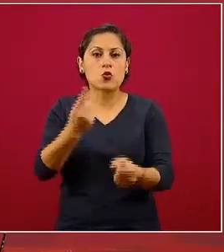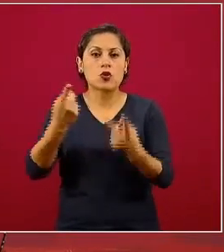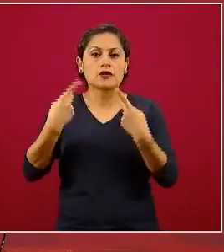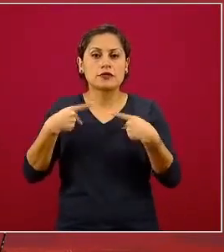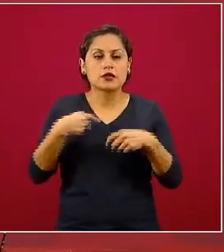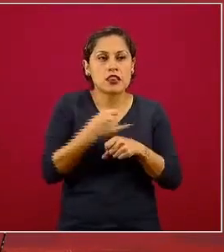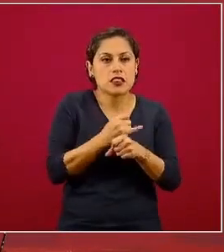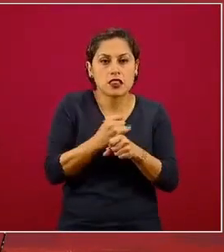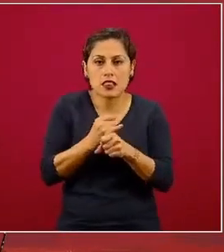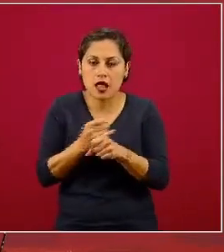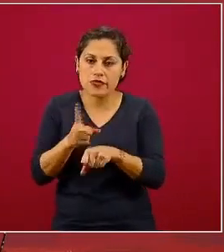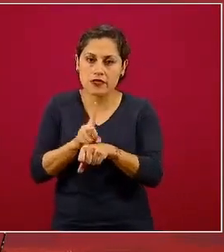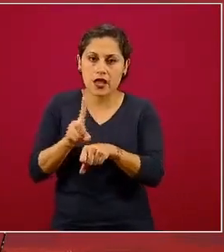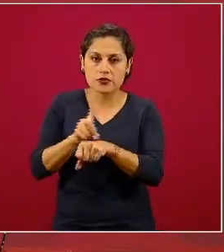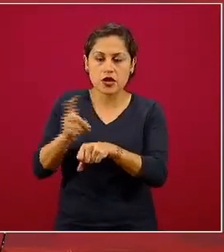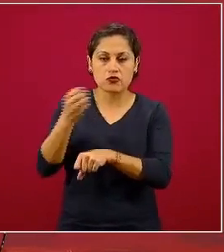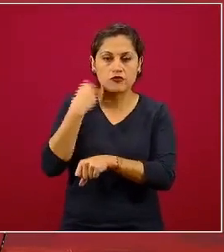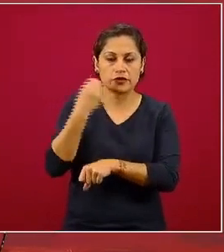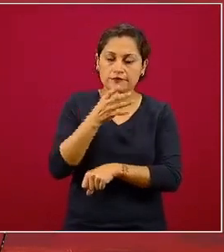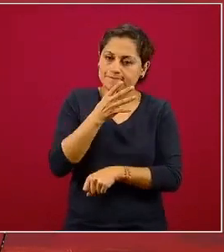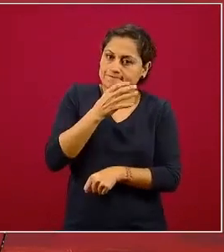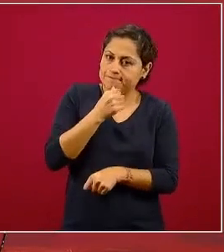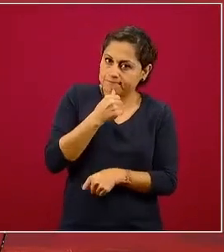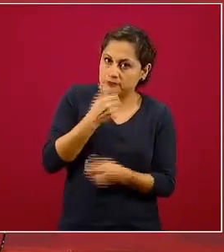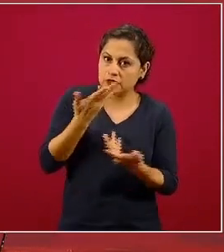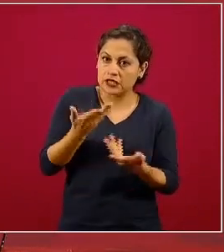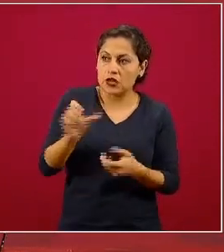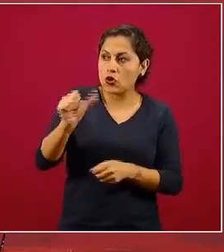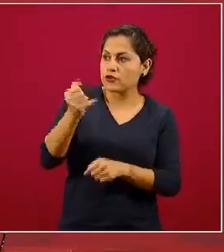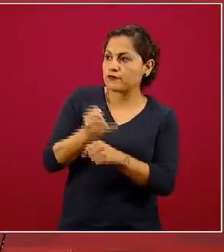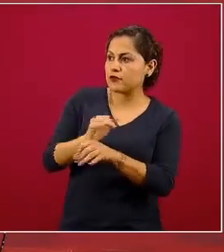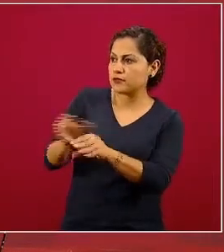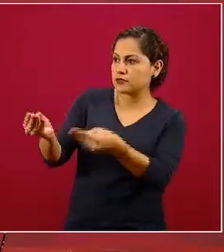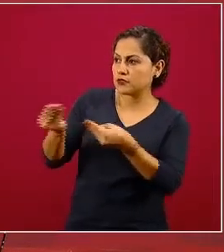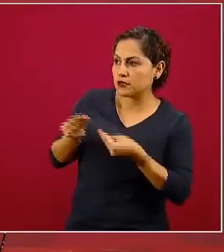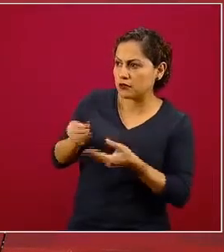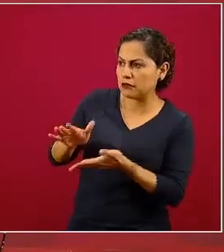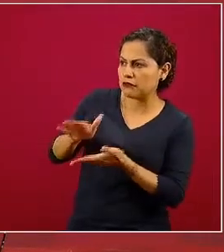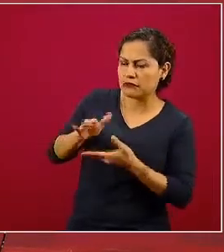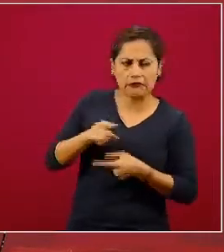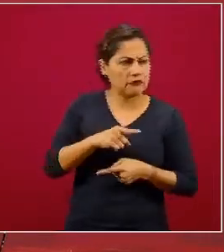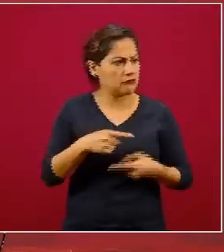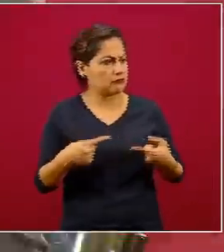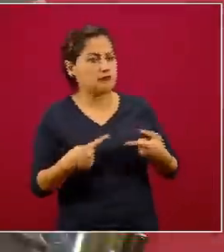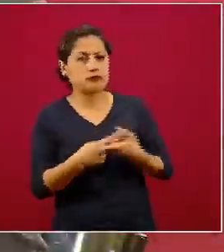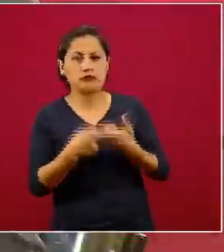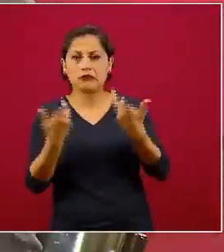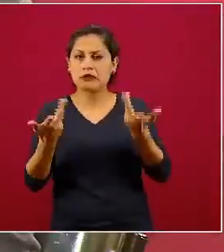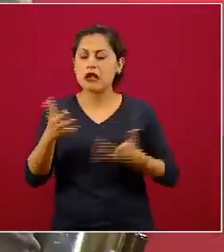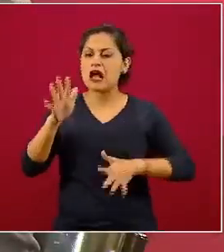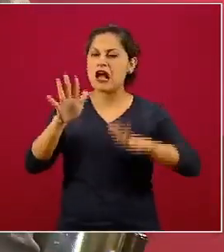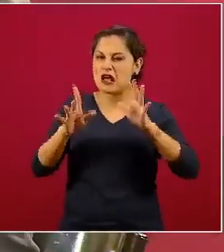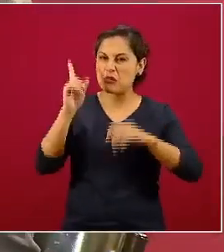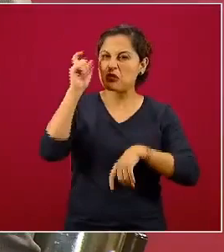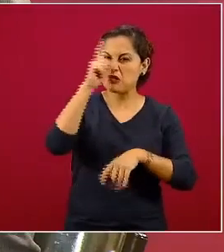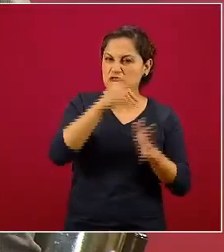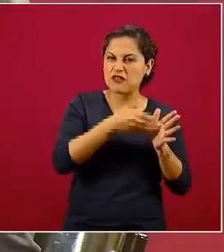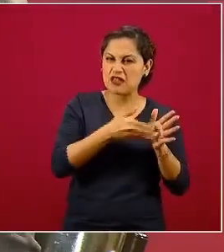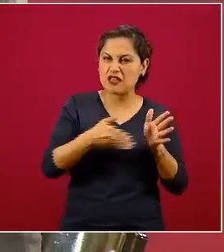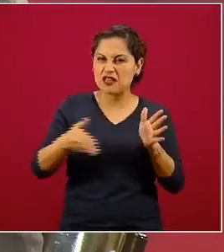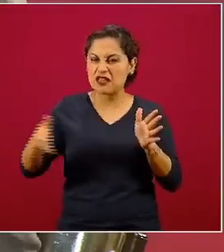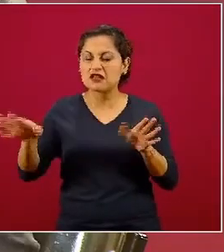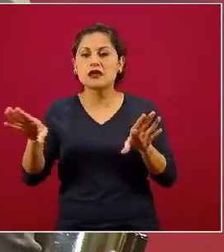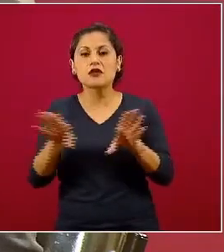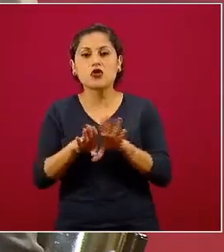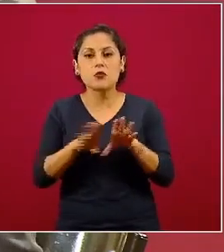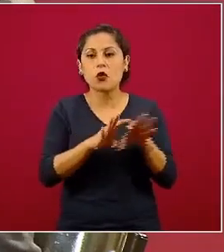todos los días la conferencia de prensa y entonces reciben otro bloque de información, a veces es difícil que vean la